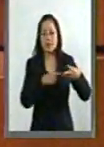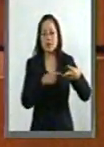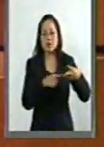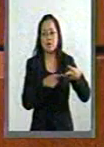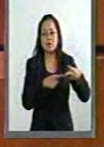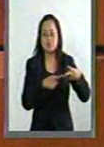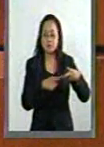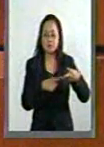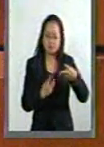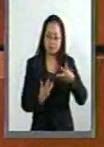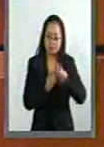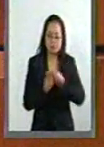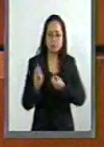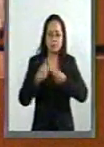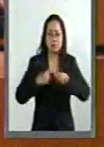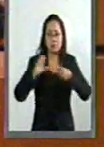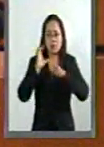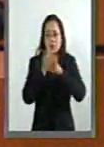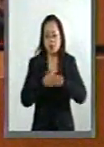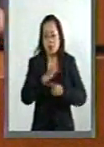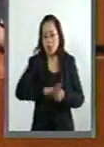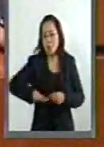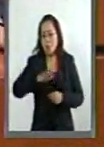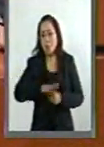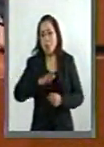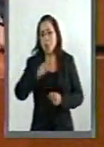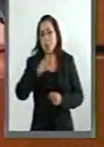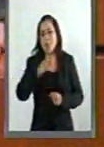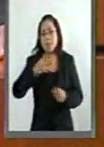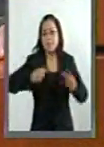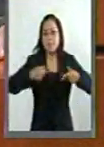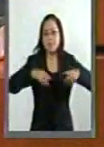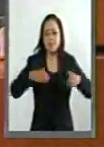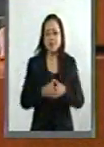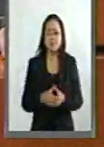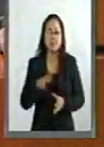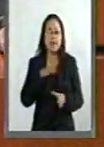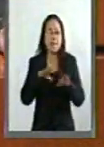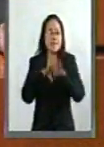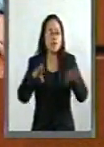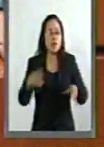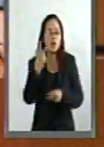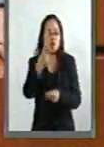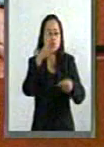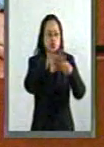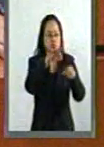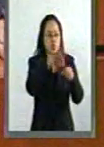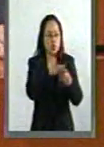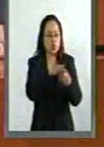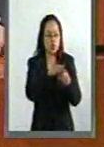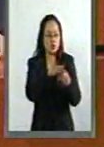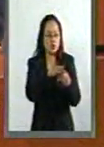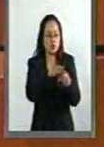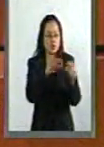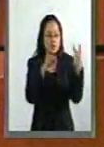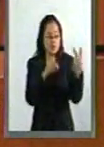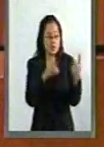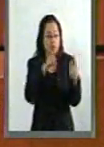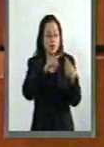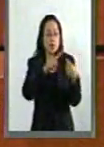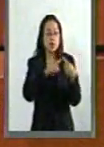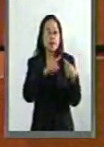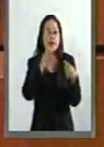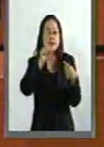hubo un empate, hubo dos votos, el voto del senador